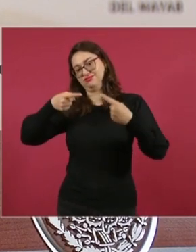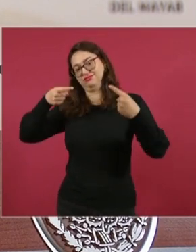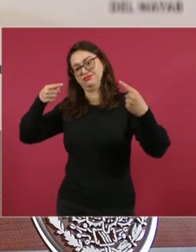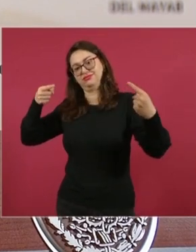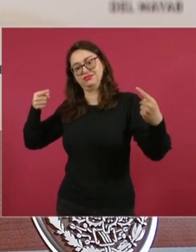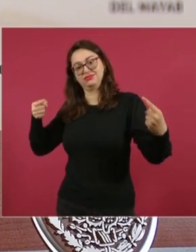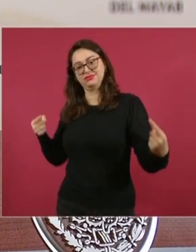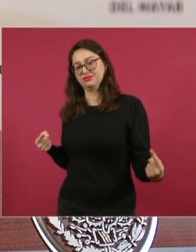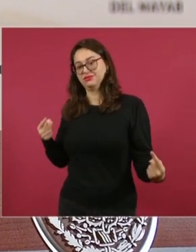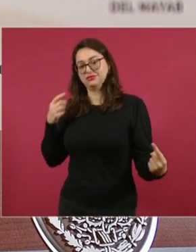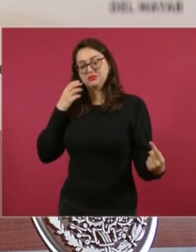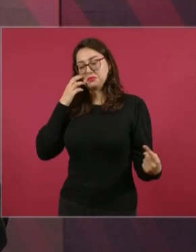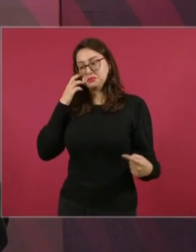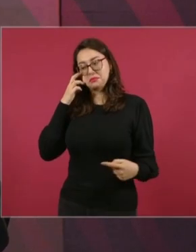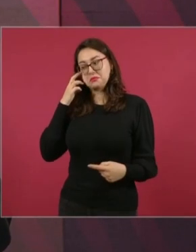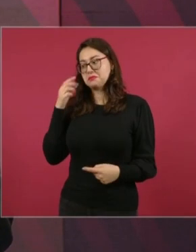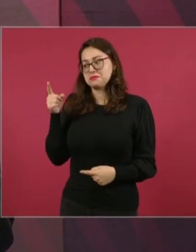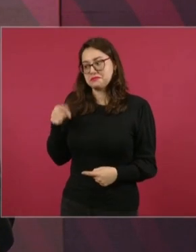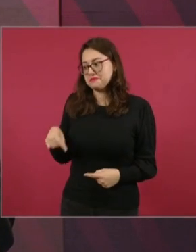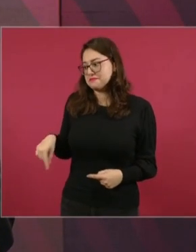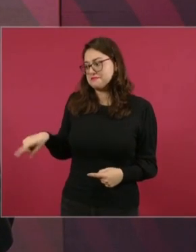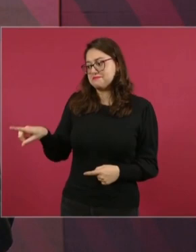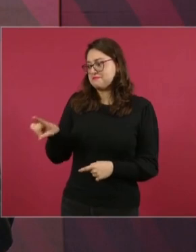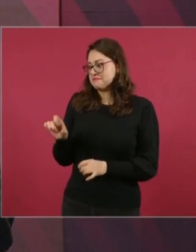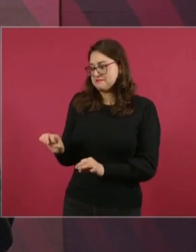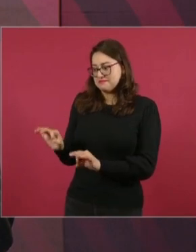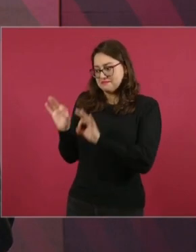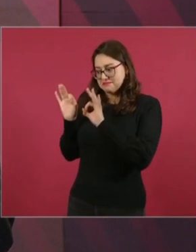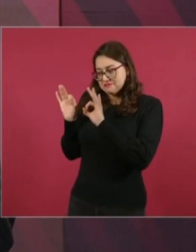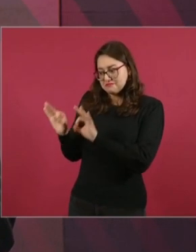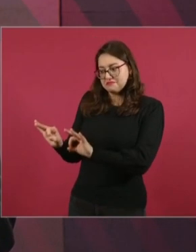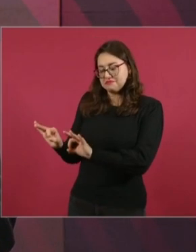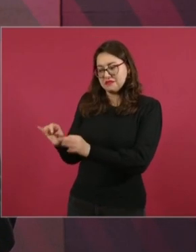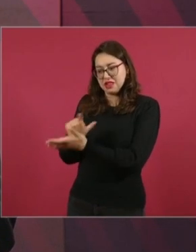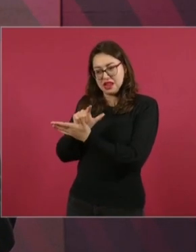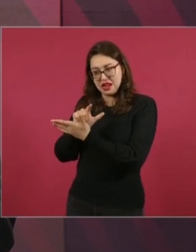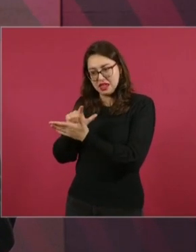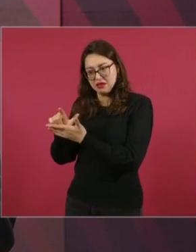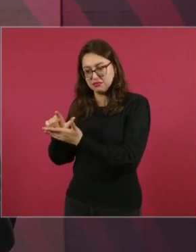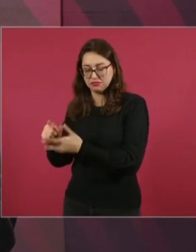que ni los más sucios periodistas han podido manchar.